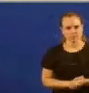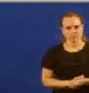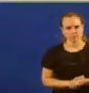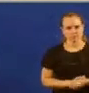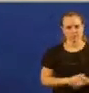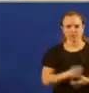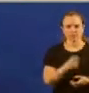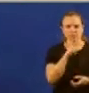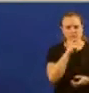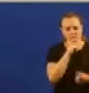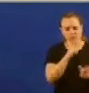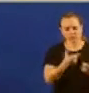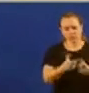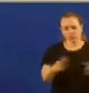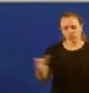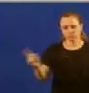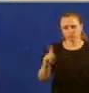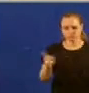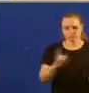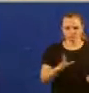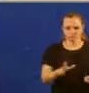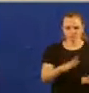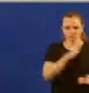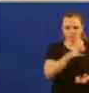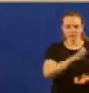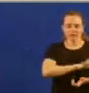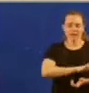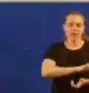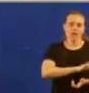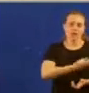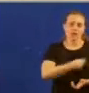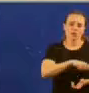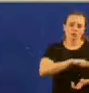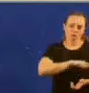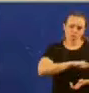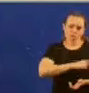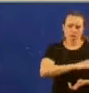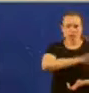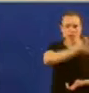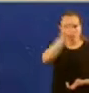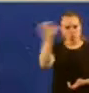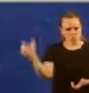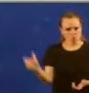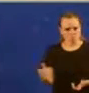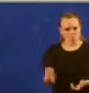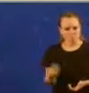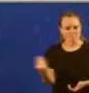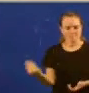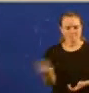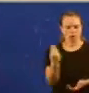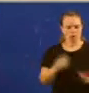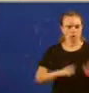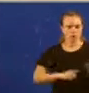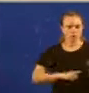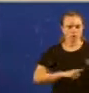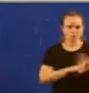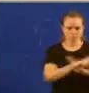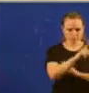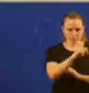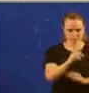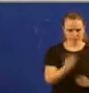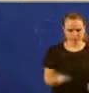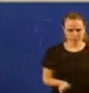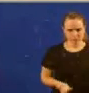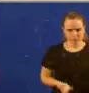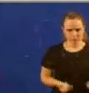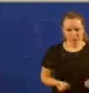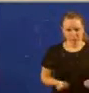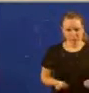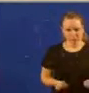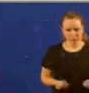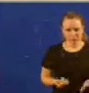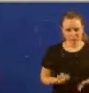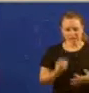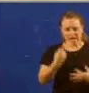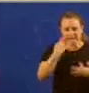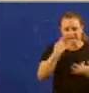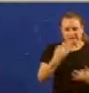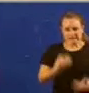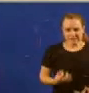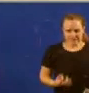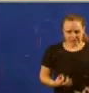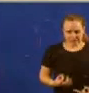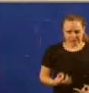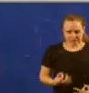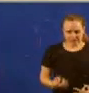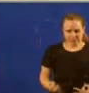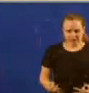É difícil non medrar se o fan tamén España e Europa porque estamos impulsados por esos ventos pero se é un efecto